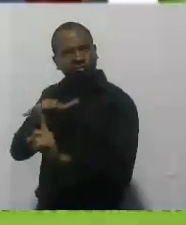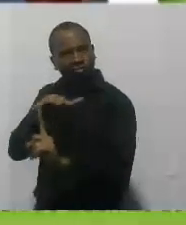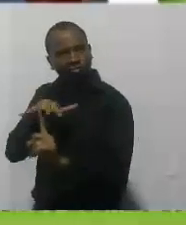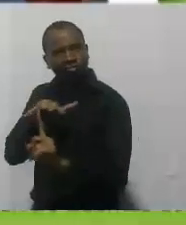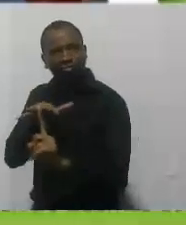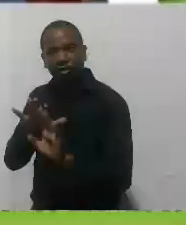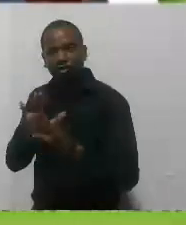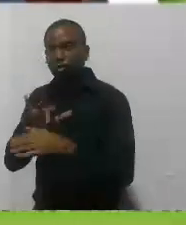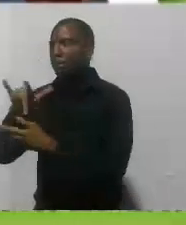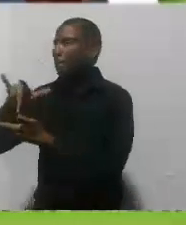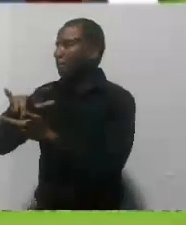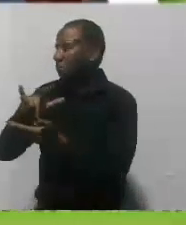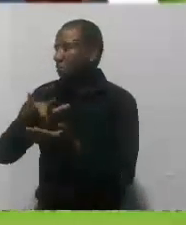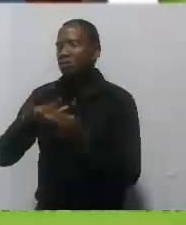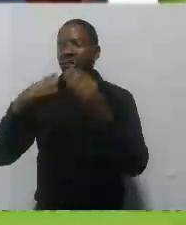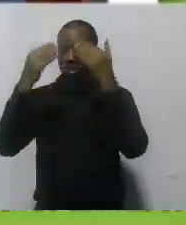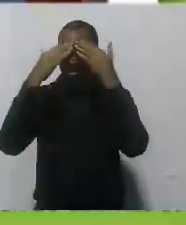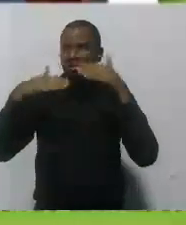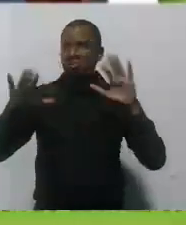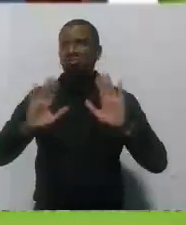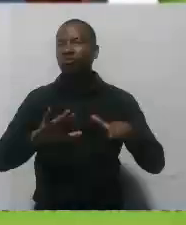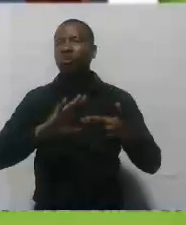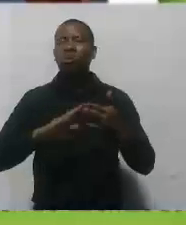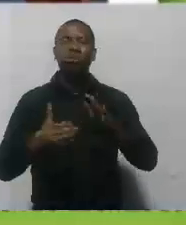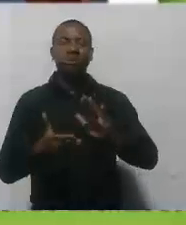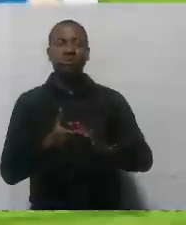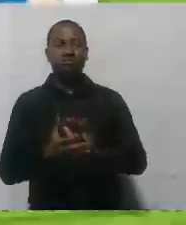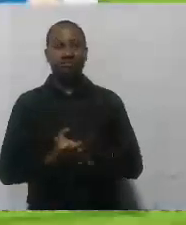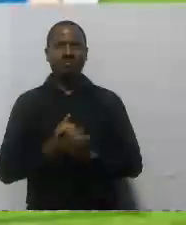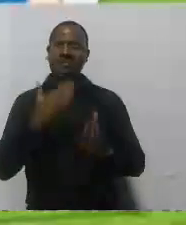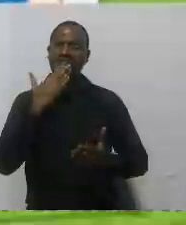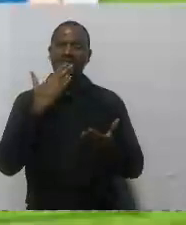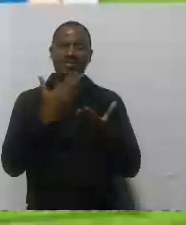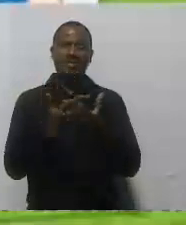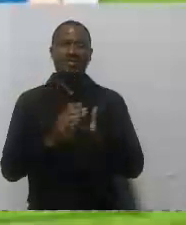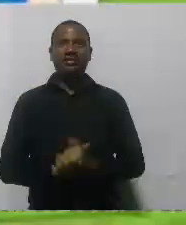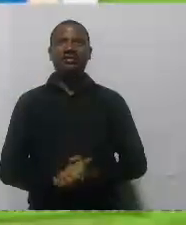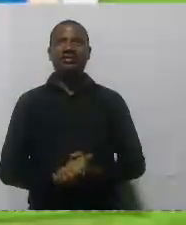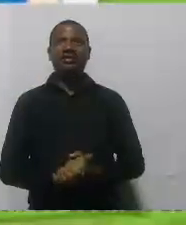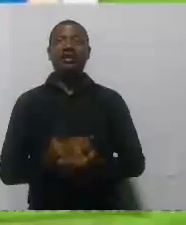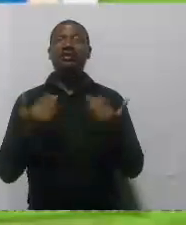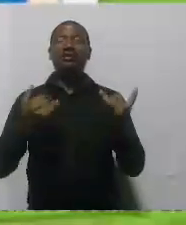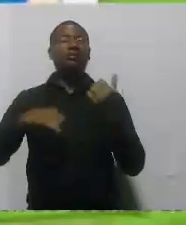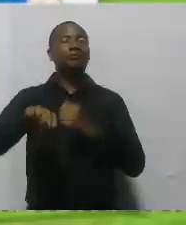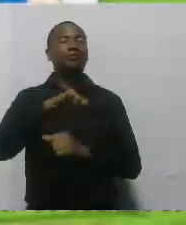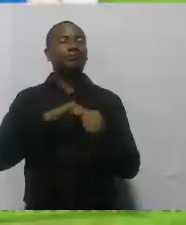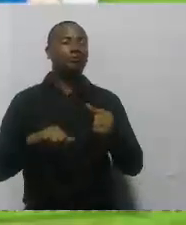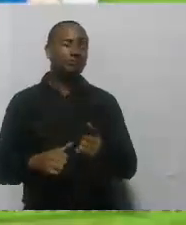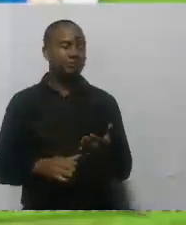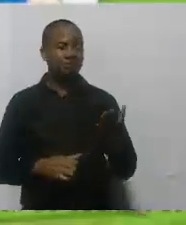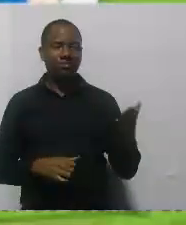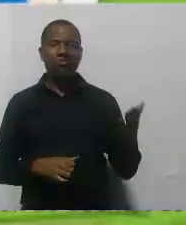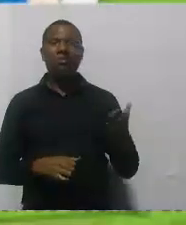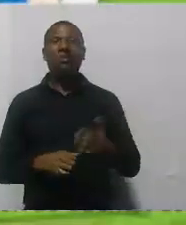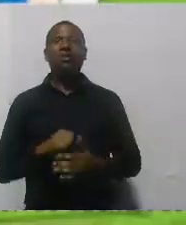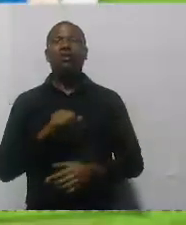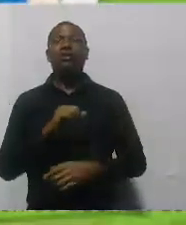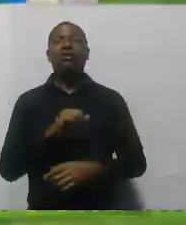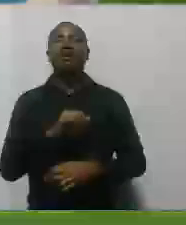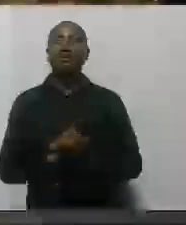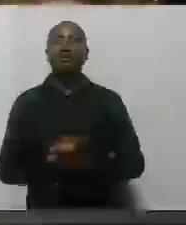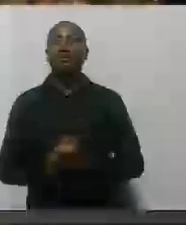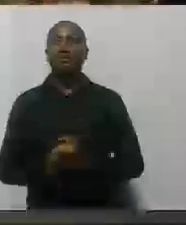participación y la democracia en nuestras comunidades. Muchas gracias. Le doy la palabra a nuestra compañera Viviana.